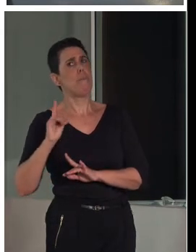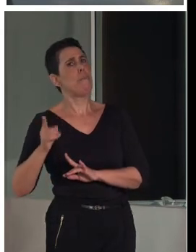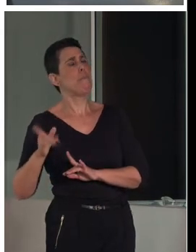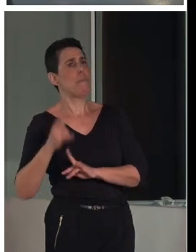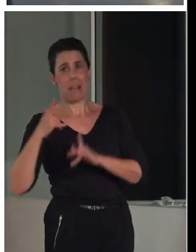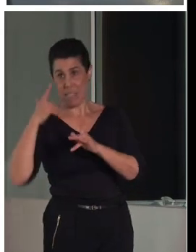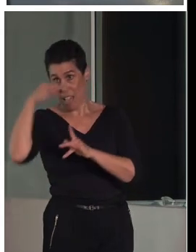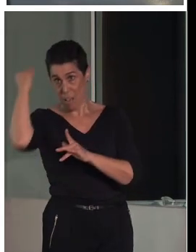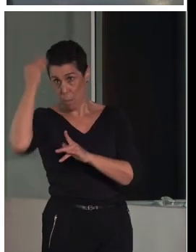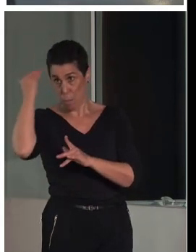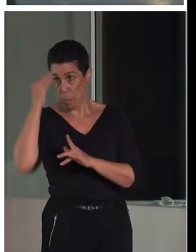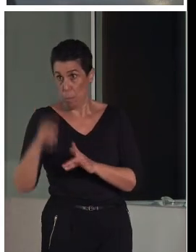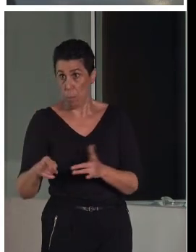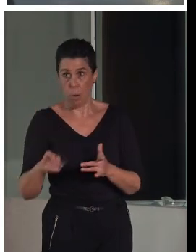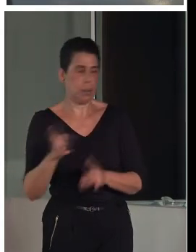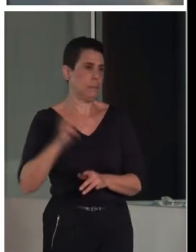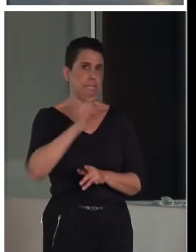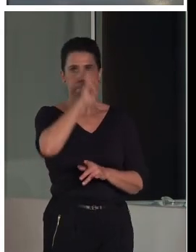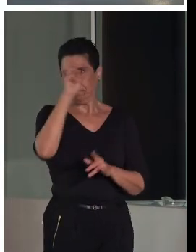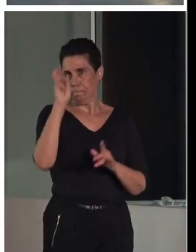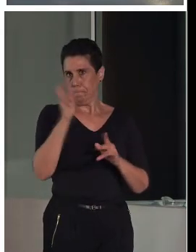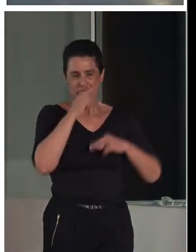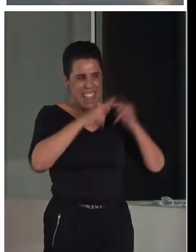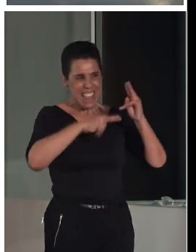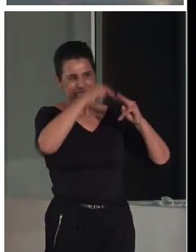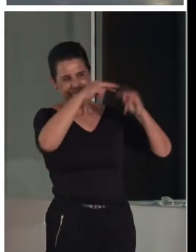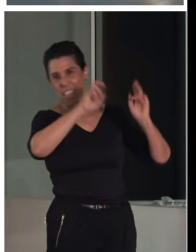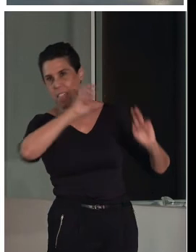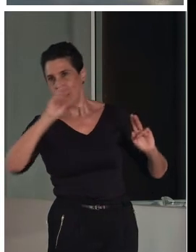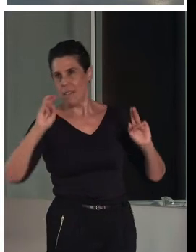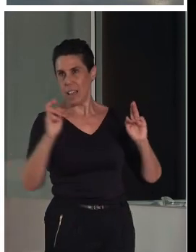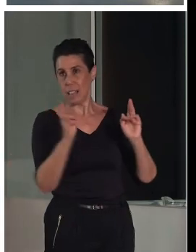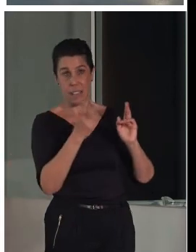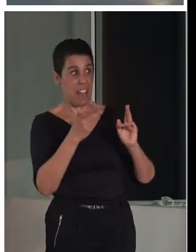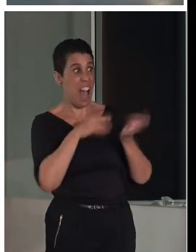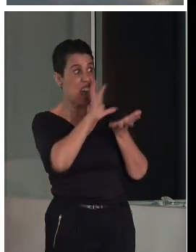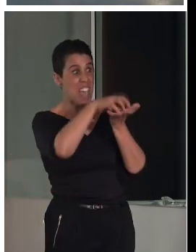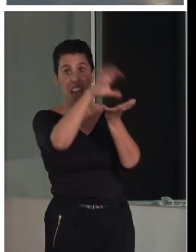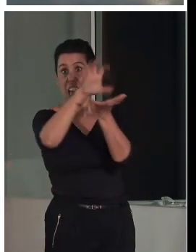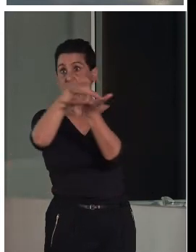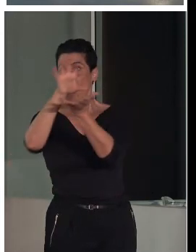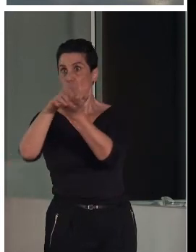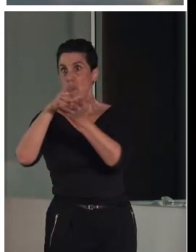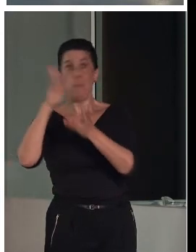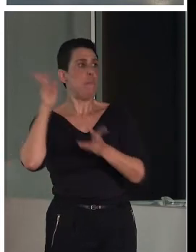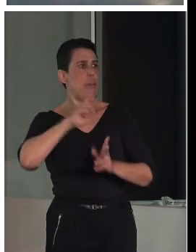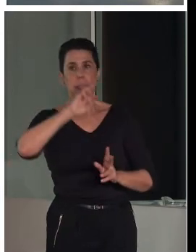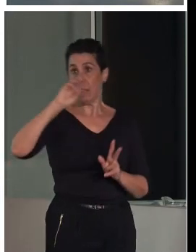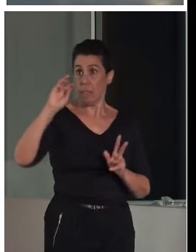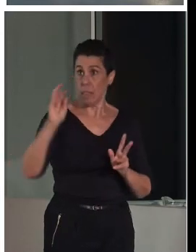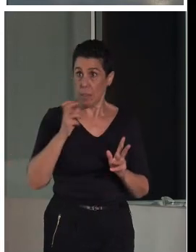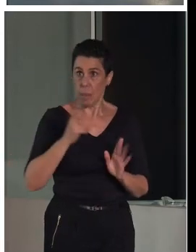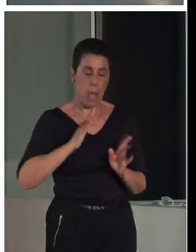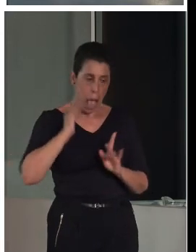tanto, hay una diversidad arquitectónica y una diversidad de bienes, afecta a la arquitectura, a los bienes muebles e